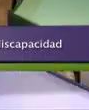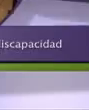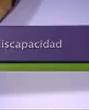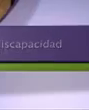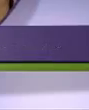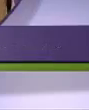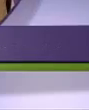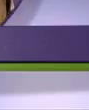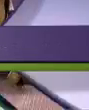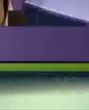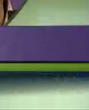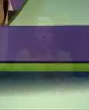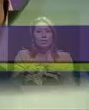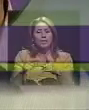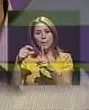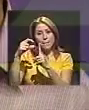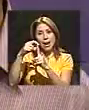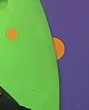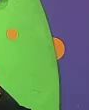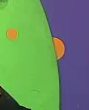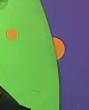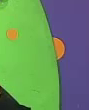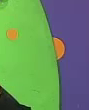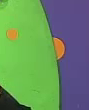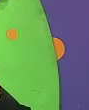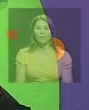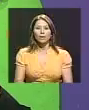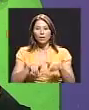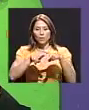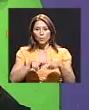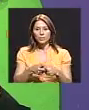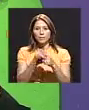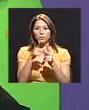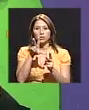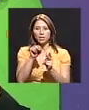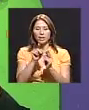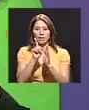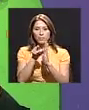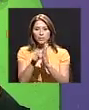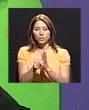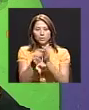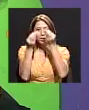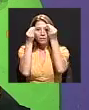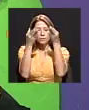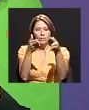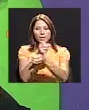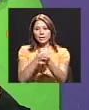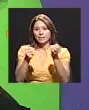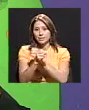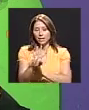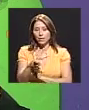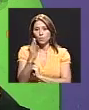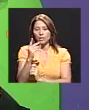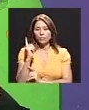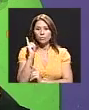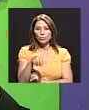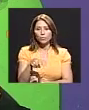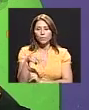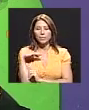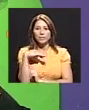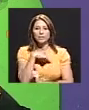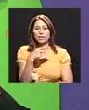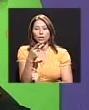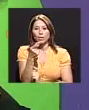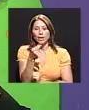Con esto y más, damos inicio a Nexos. Comenzamos esta media hora informándoles que la Sala Constitucional obligó al